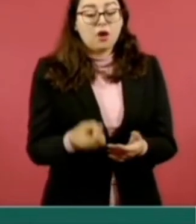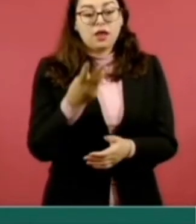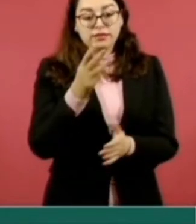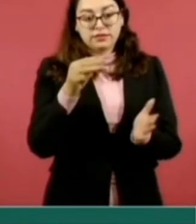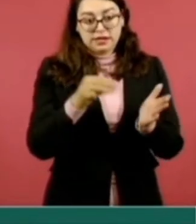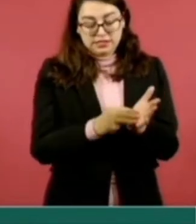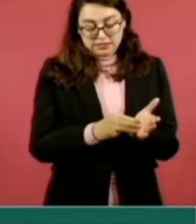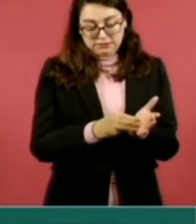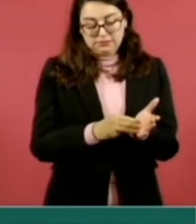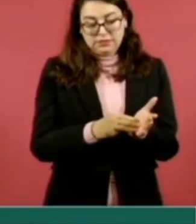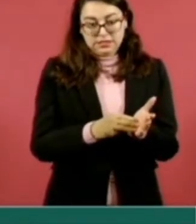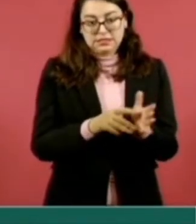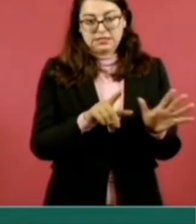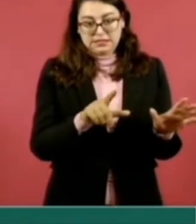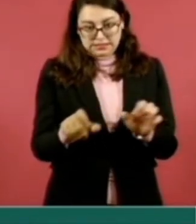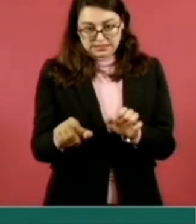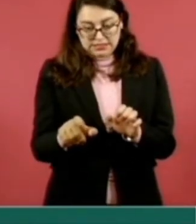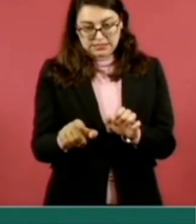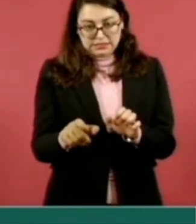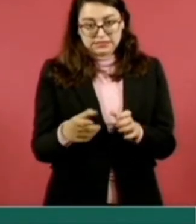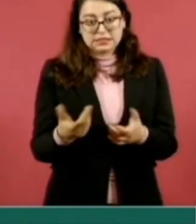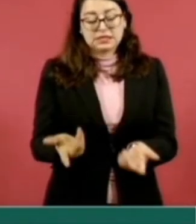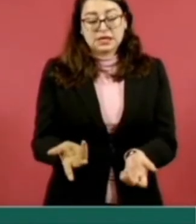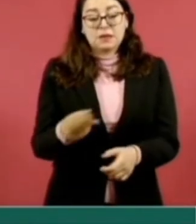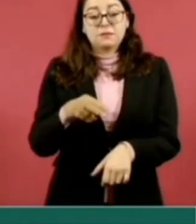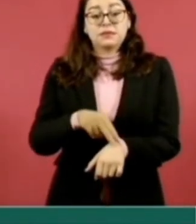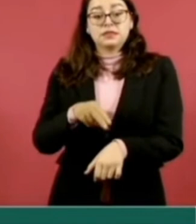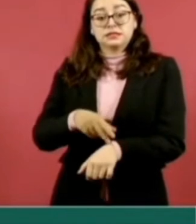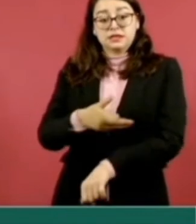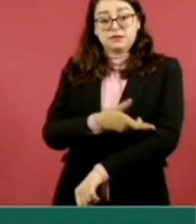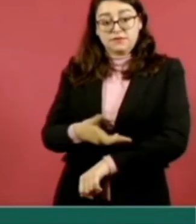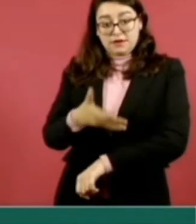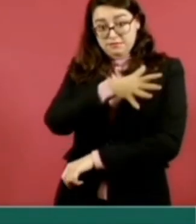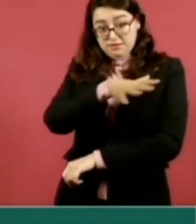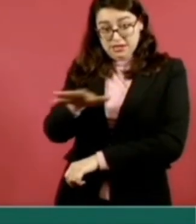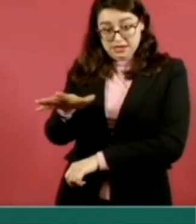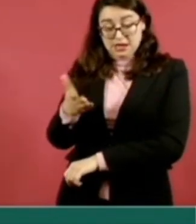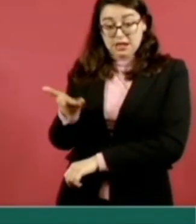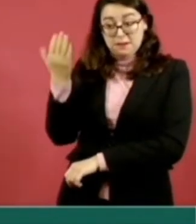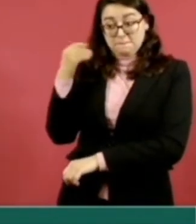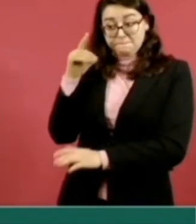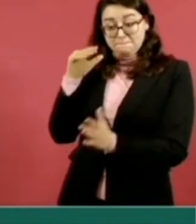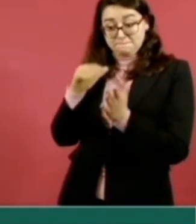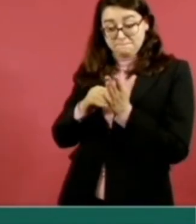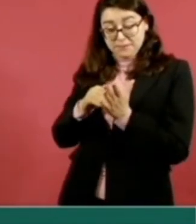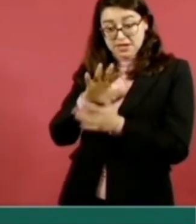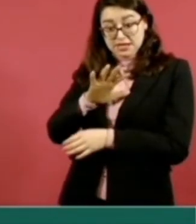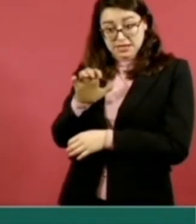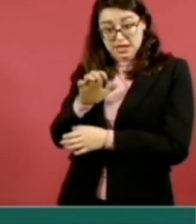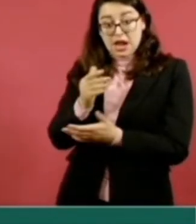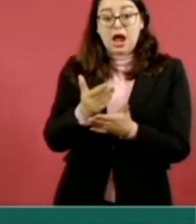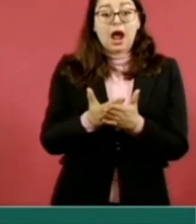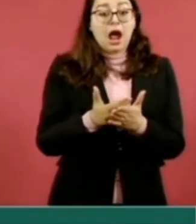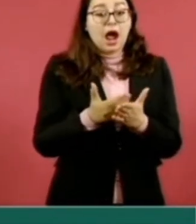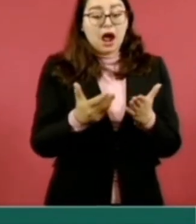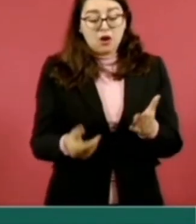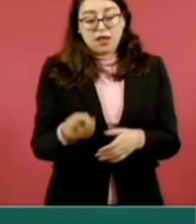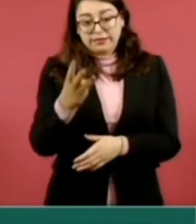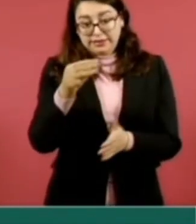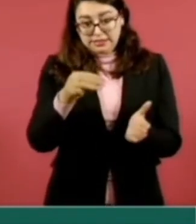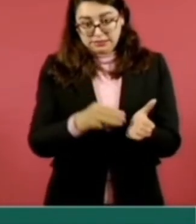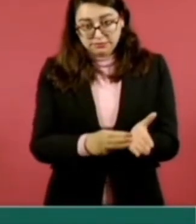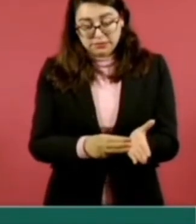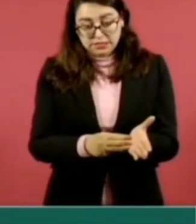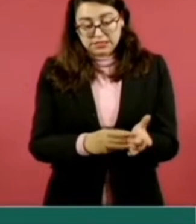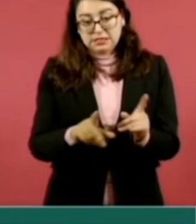784. También las consultas de medicina familiar, que pasaron de 1 mil 545 a 3 mil 955, un